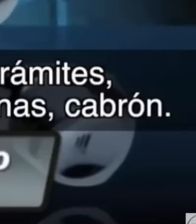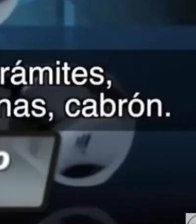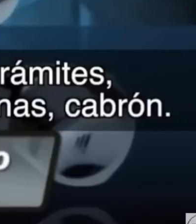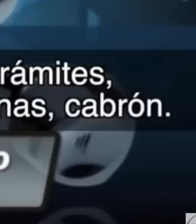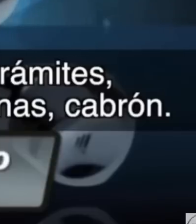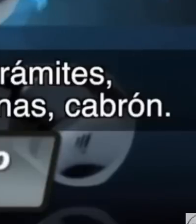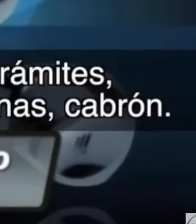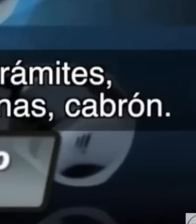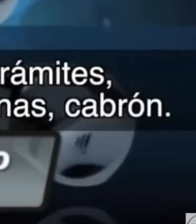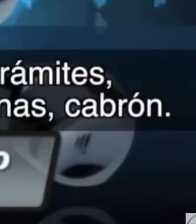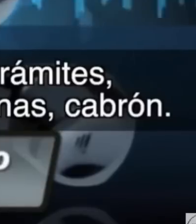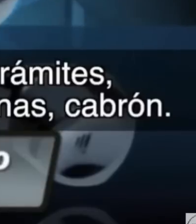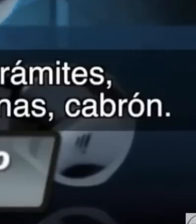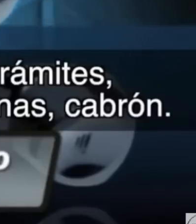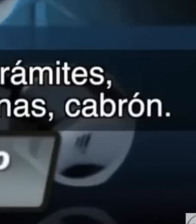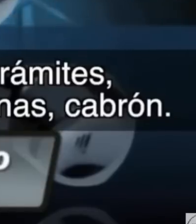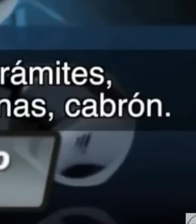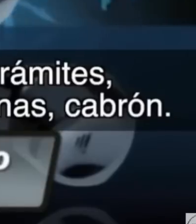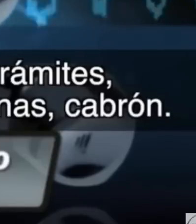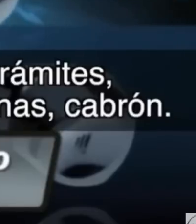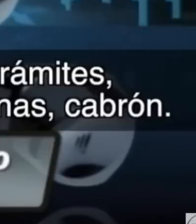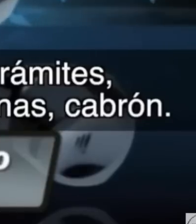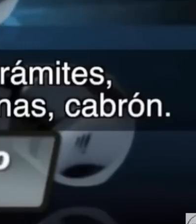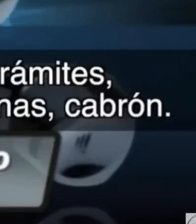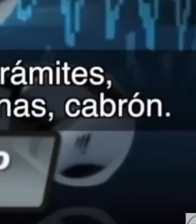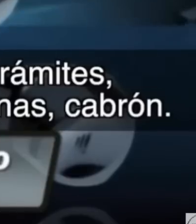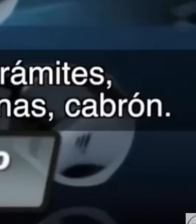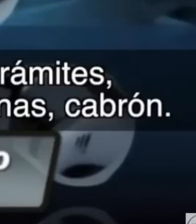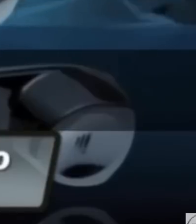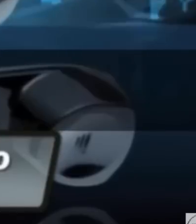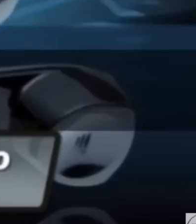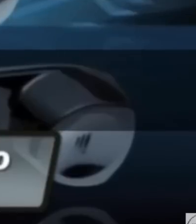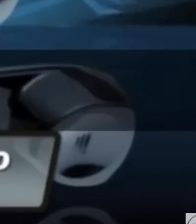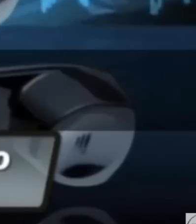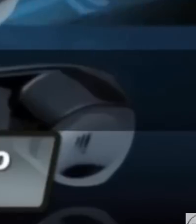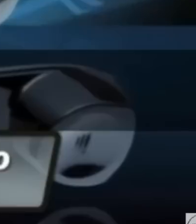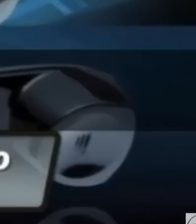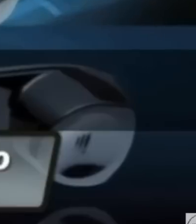mis trámites, ya les voy a asesoría a los de los pueblos indígenas, cabrón.